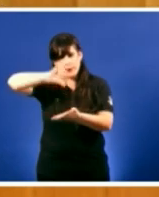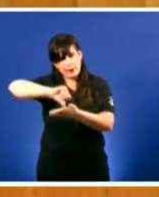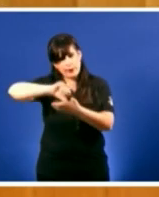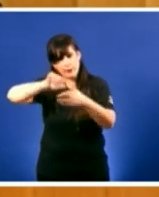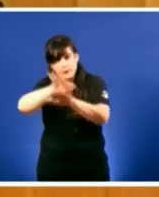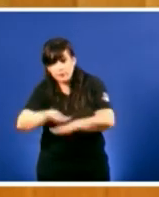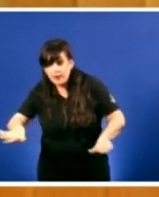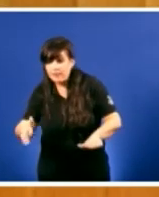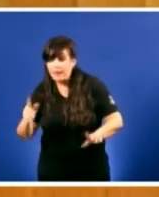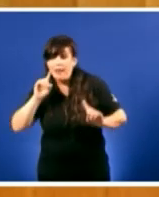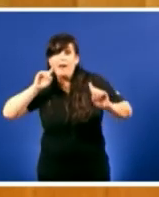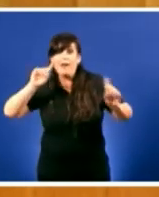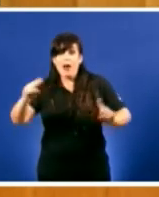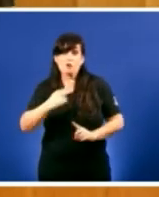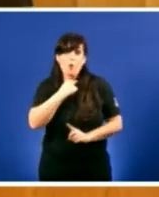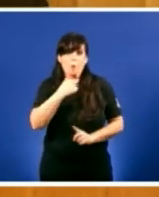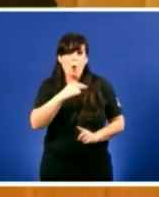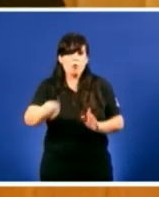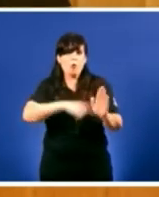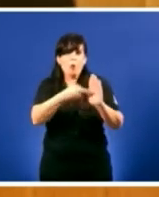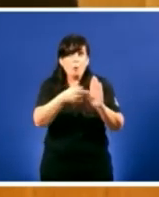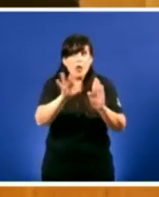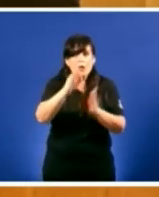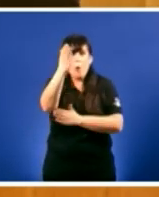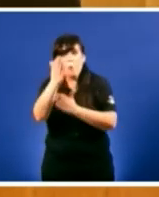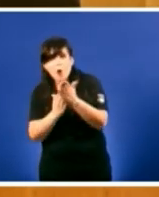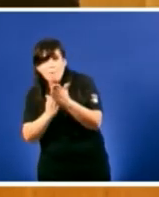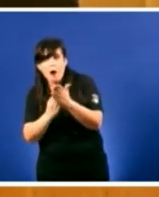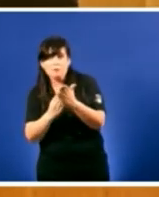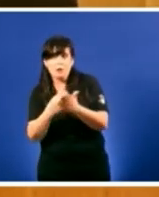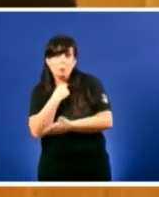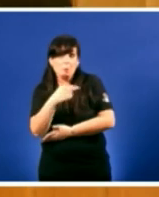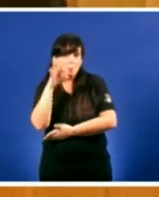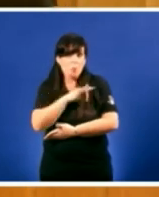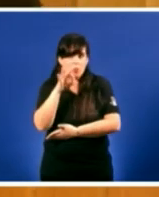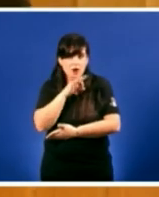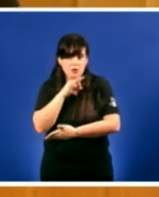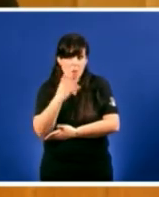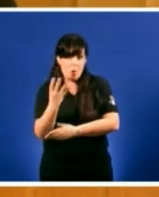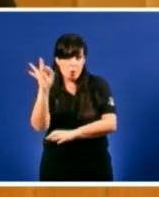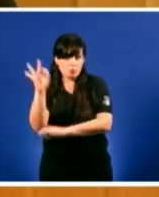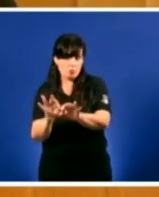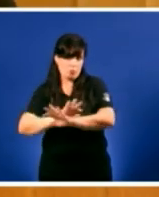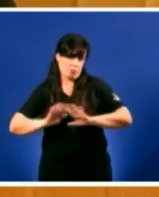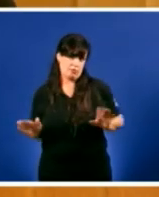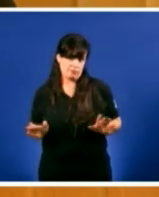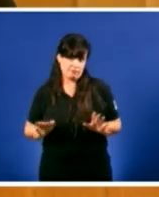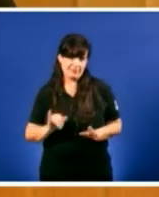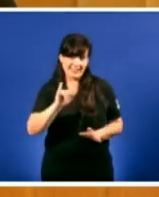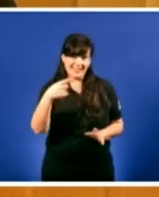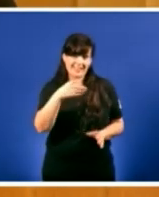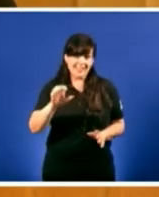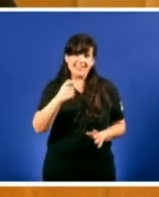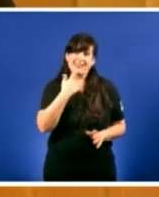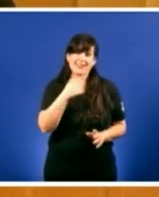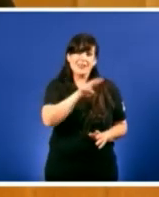total ou parcialmente o galego en todo o país e segundo o Igue máis do 22% dos